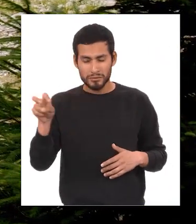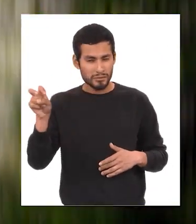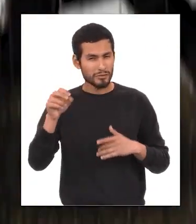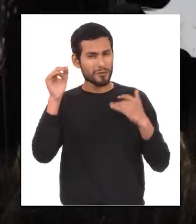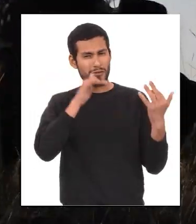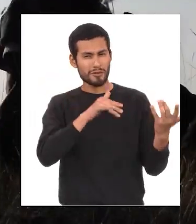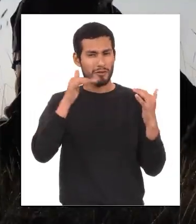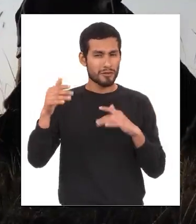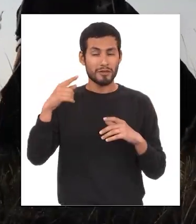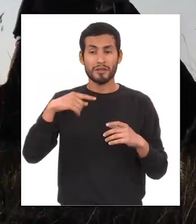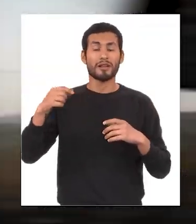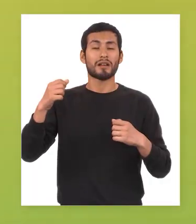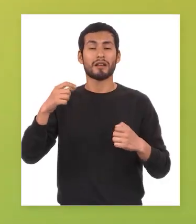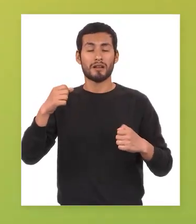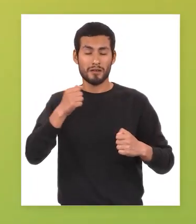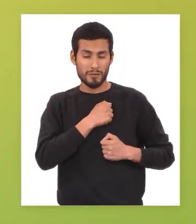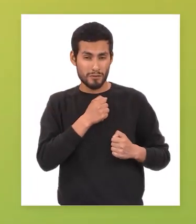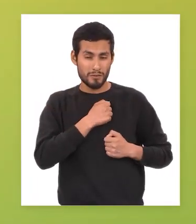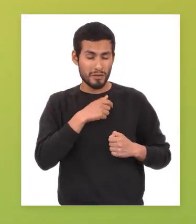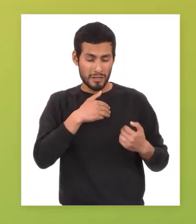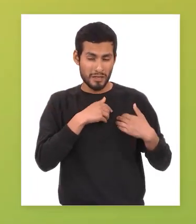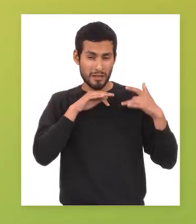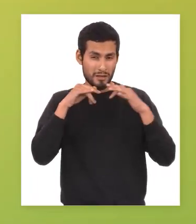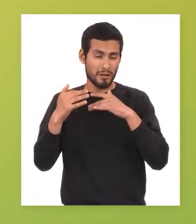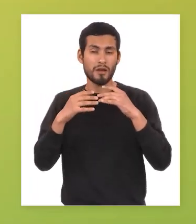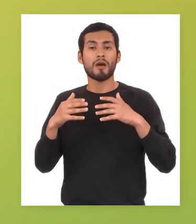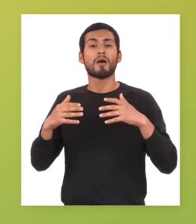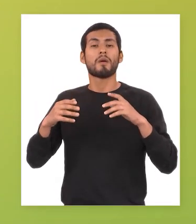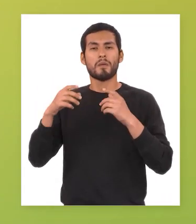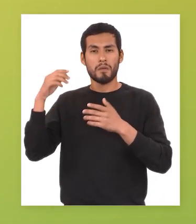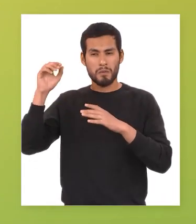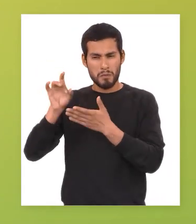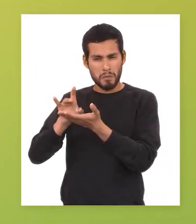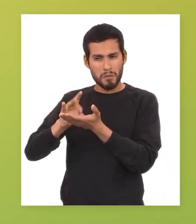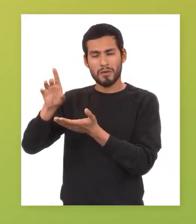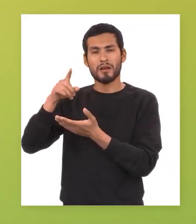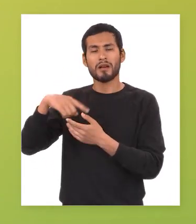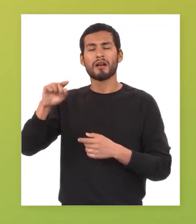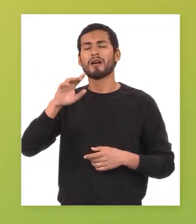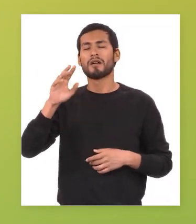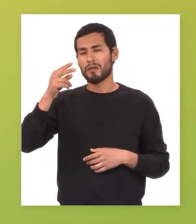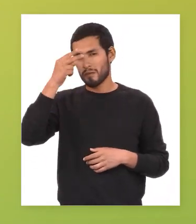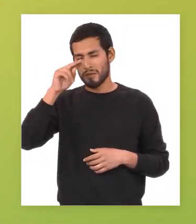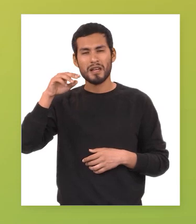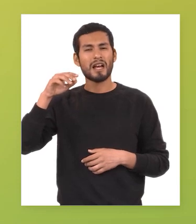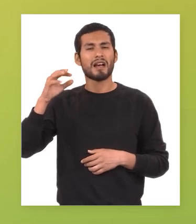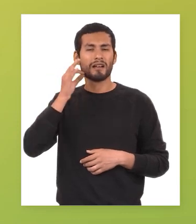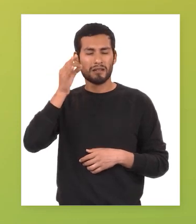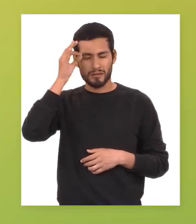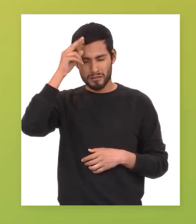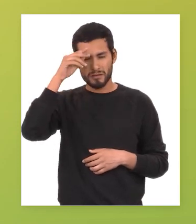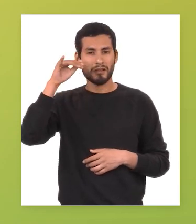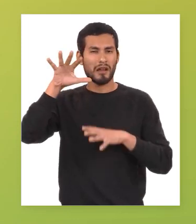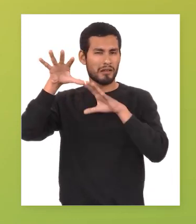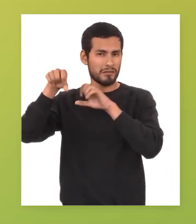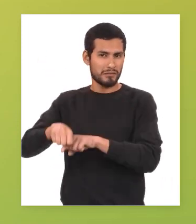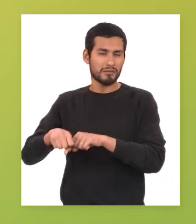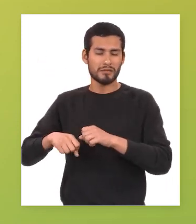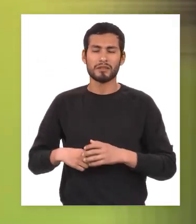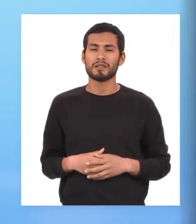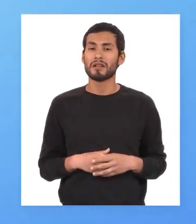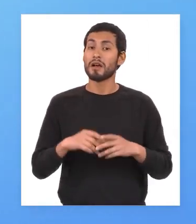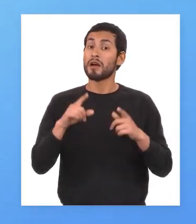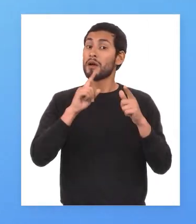y batallas junto al ejército que lo acompañaba lograron eliminar el imperio azteca y conquistar méxico